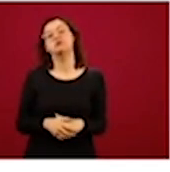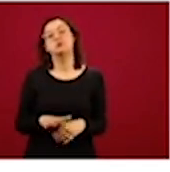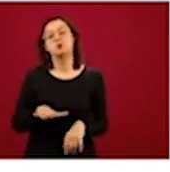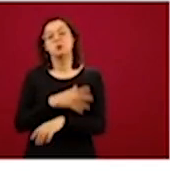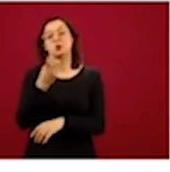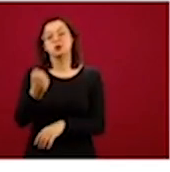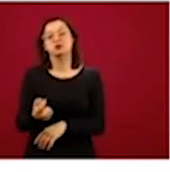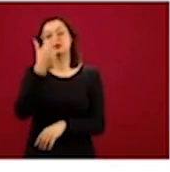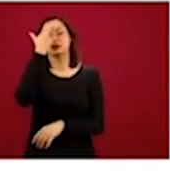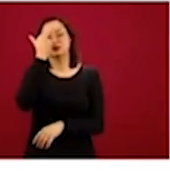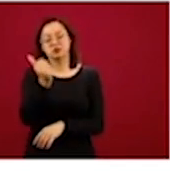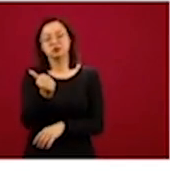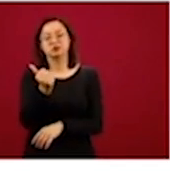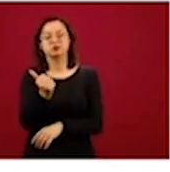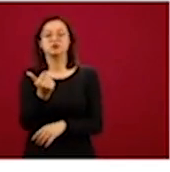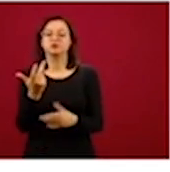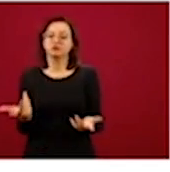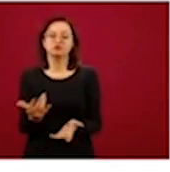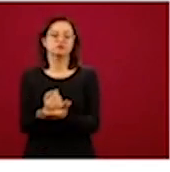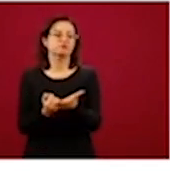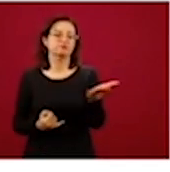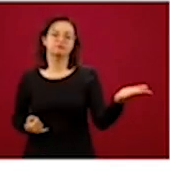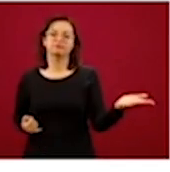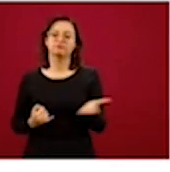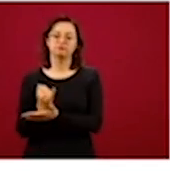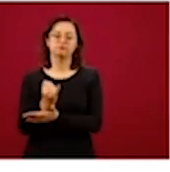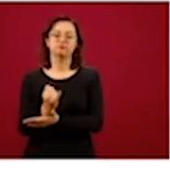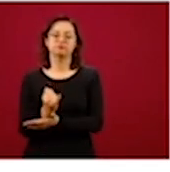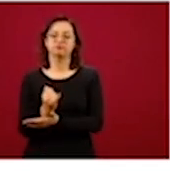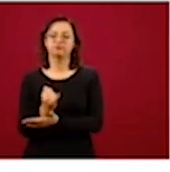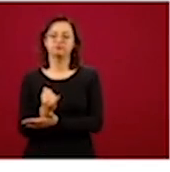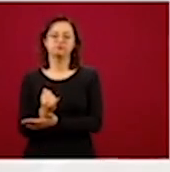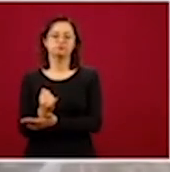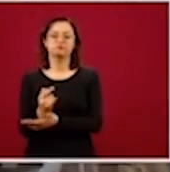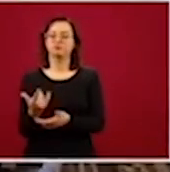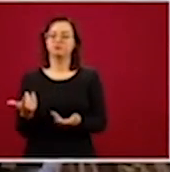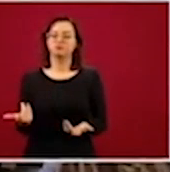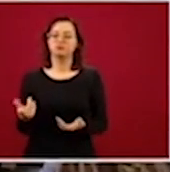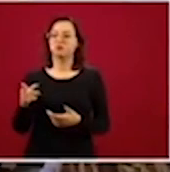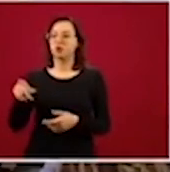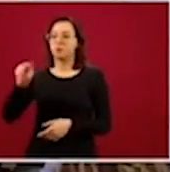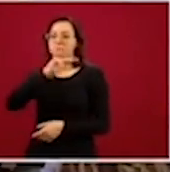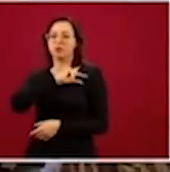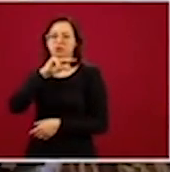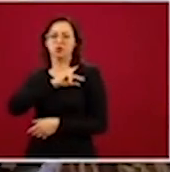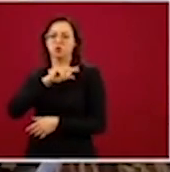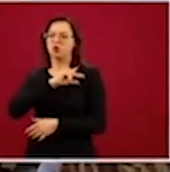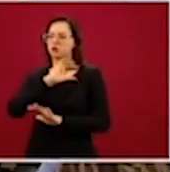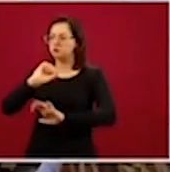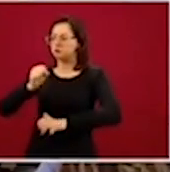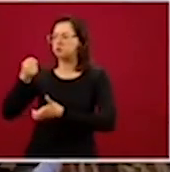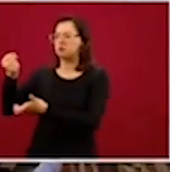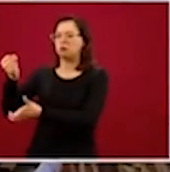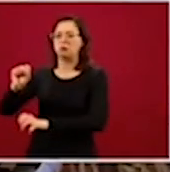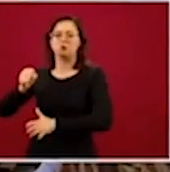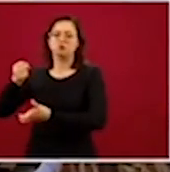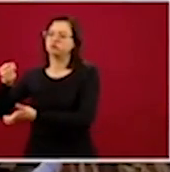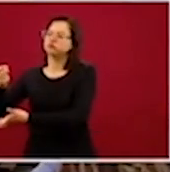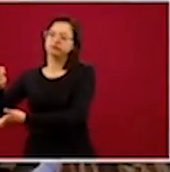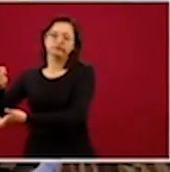la que se ha tomado esta decisión de ya no seguir contratando a este proveedor, de modo que